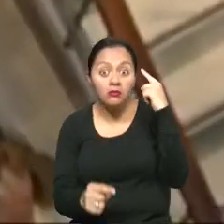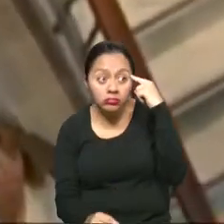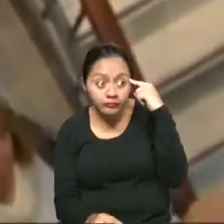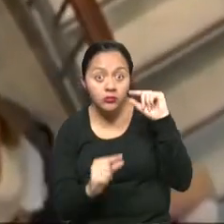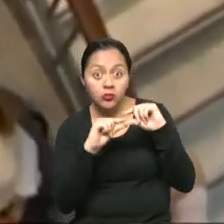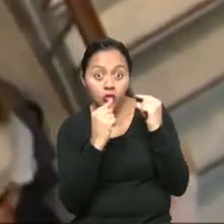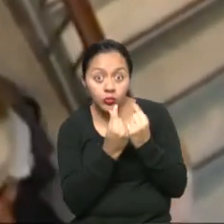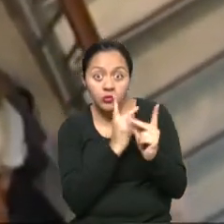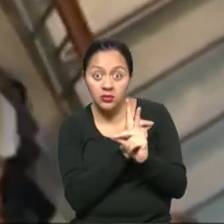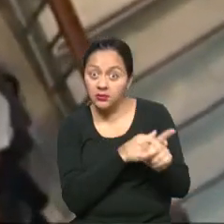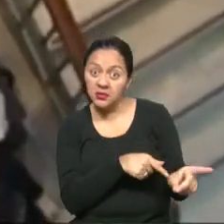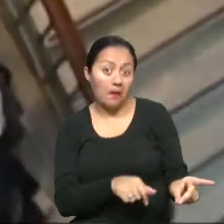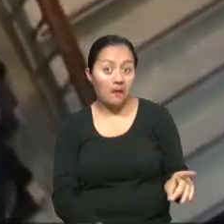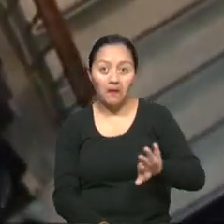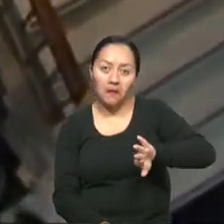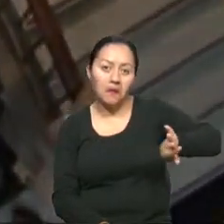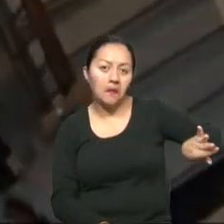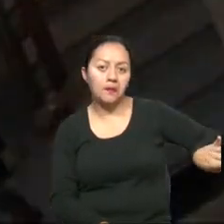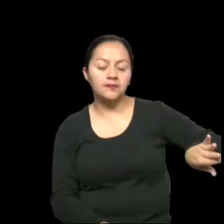grupo de atención prioritaria.